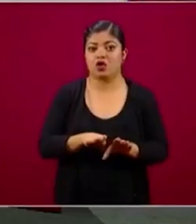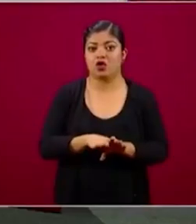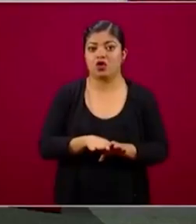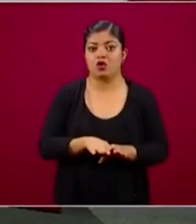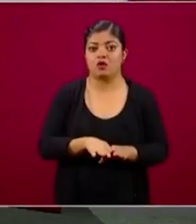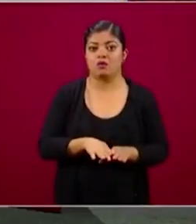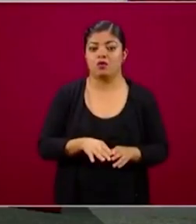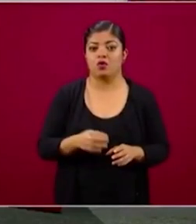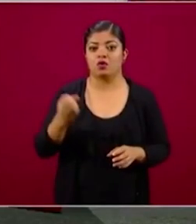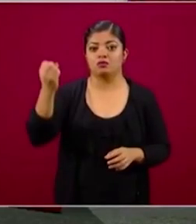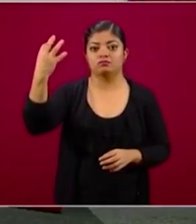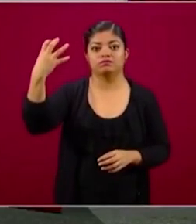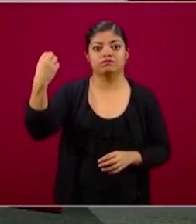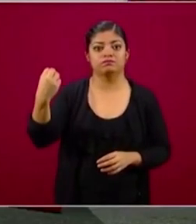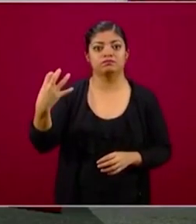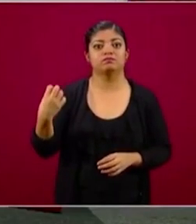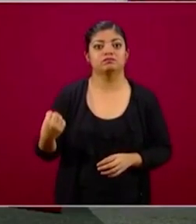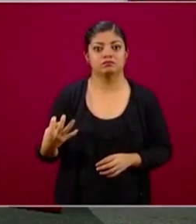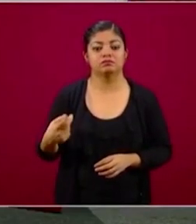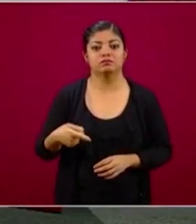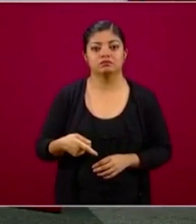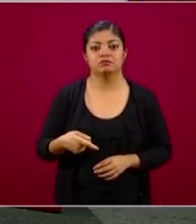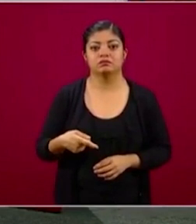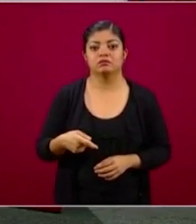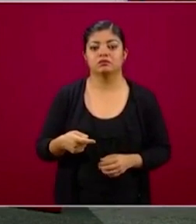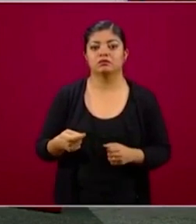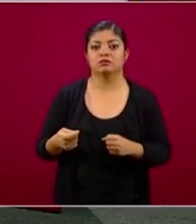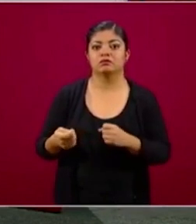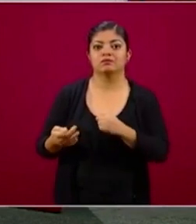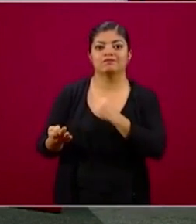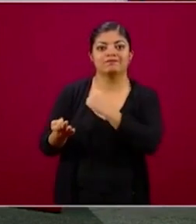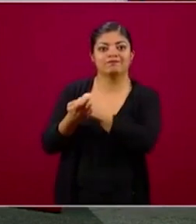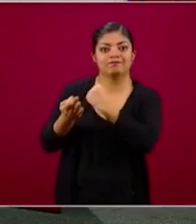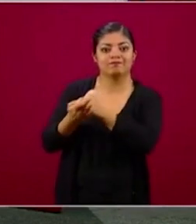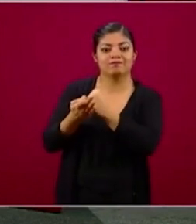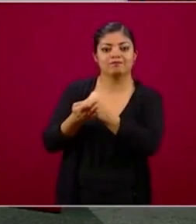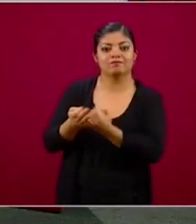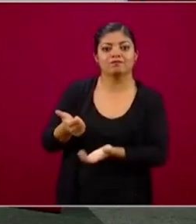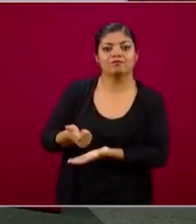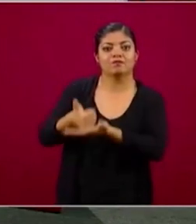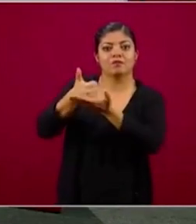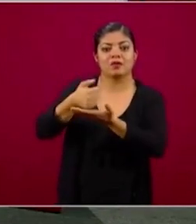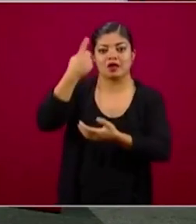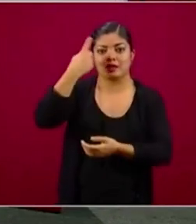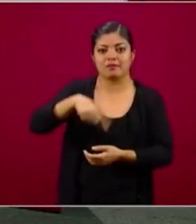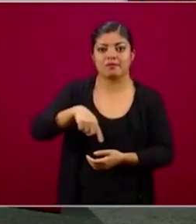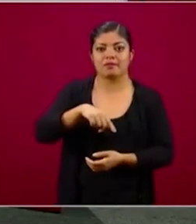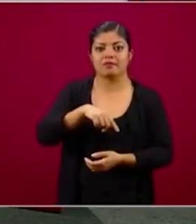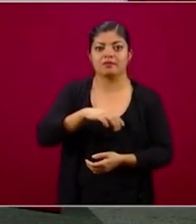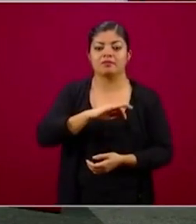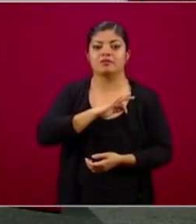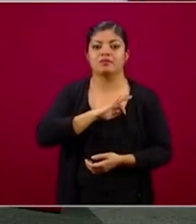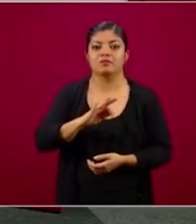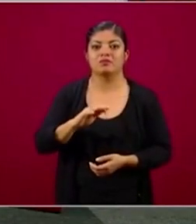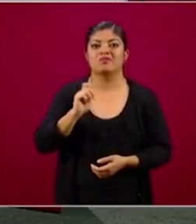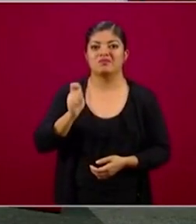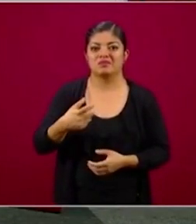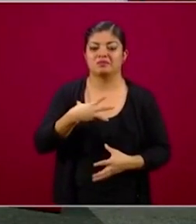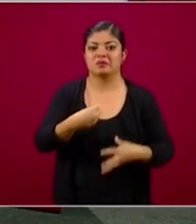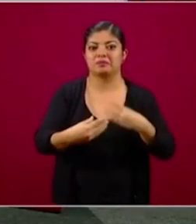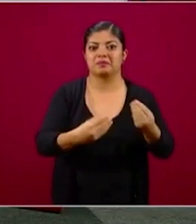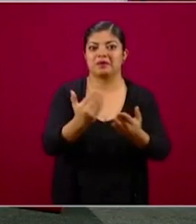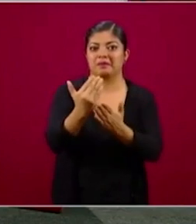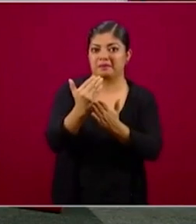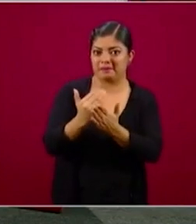semáforo que nos va a regir para poder contener los efectos del COVID,